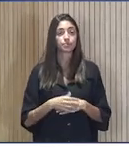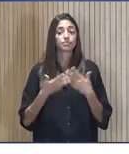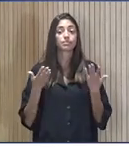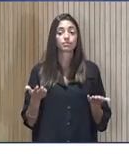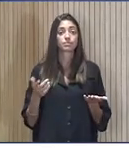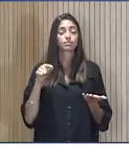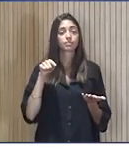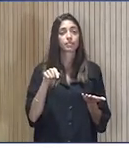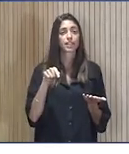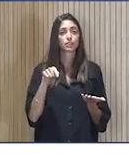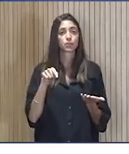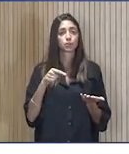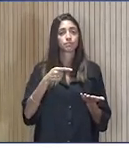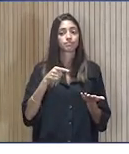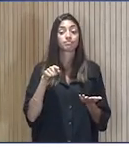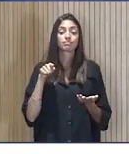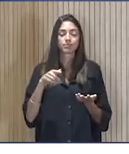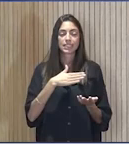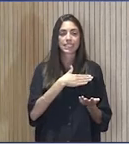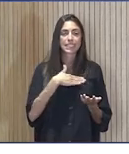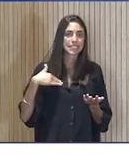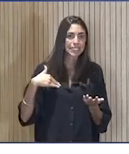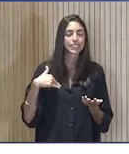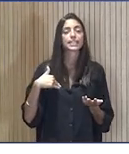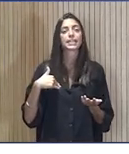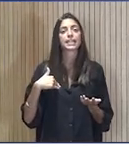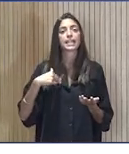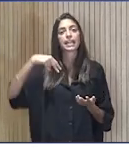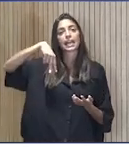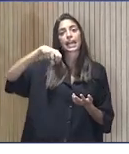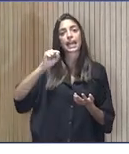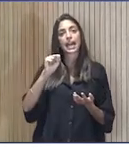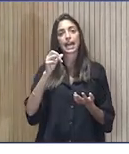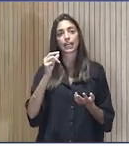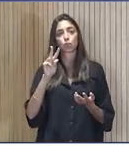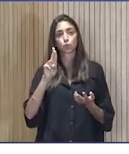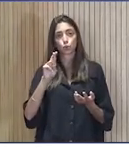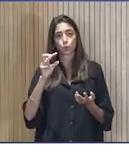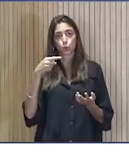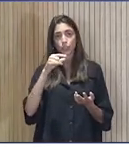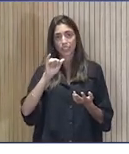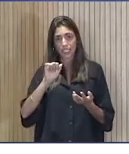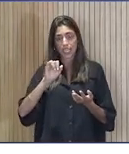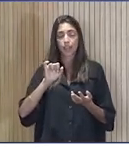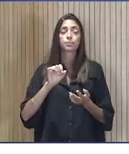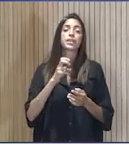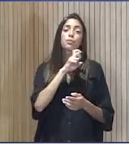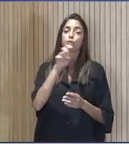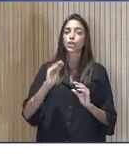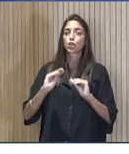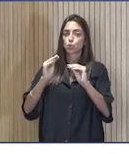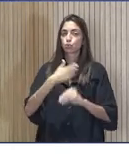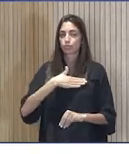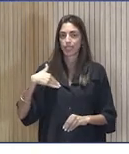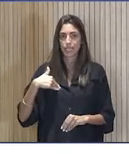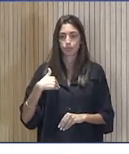que quiere Naturgy y lo que quiere su fundación. A mí me han